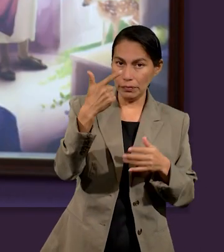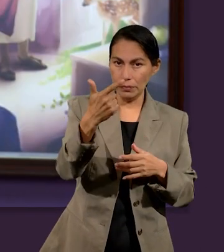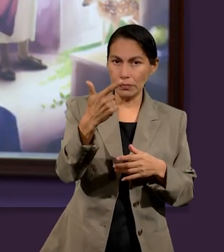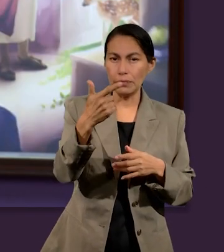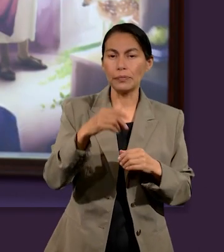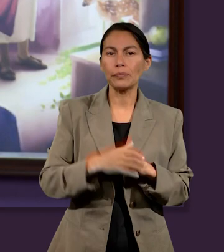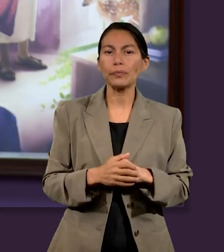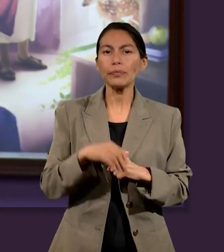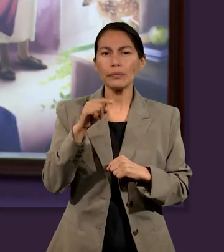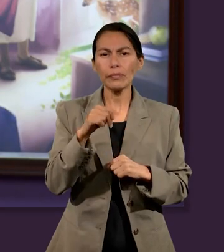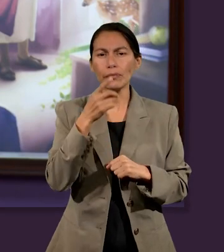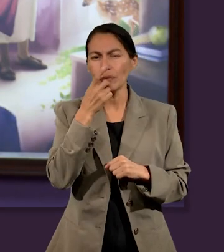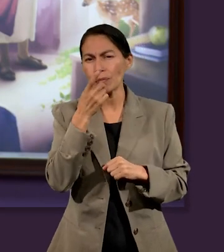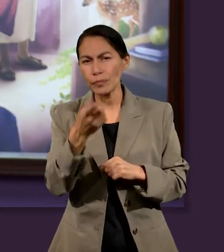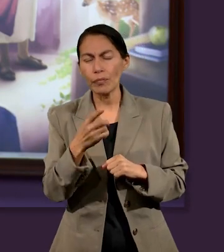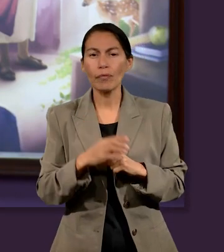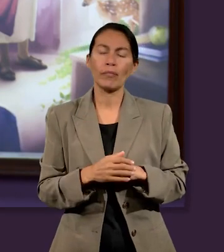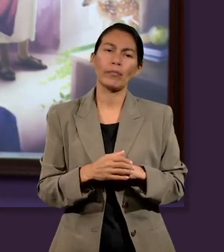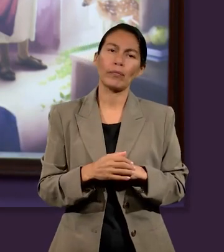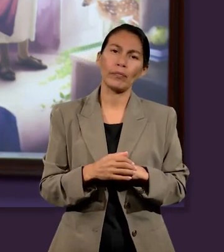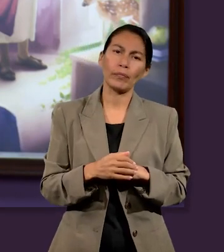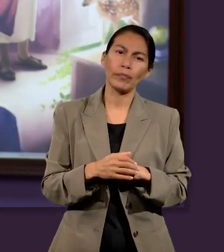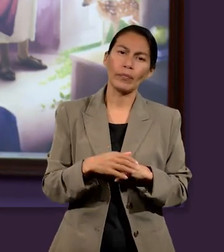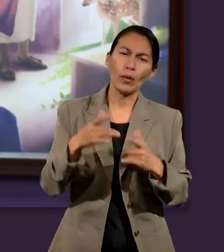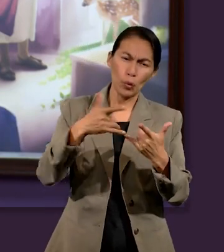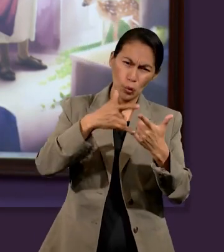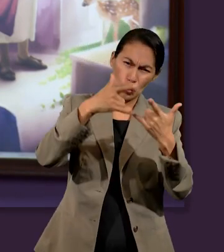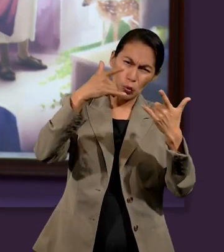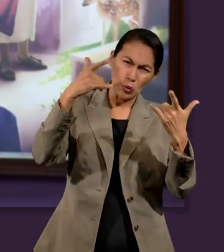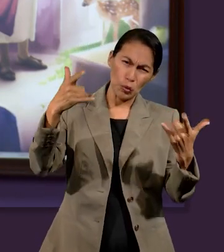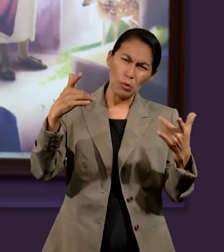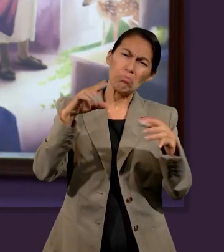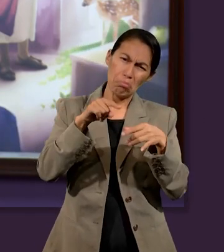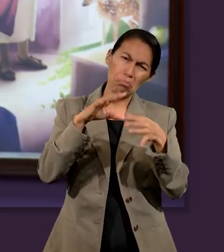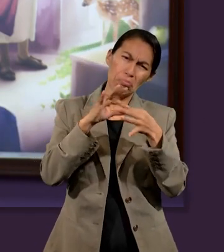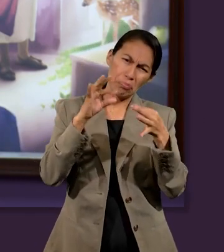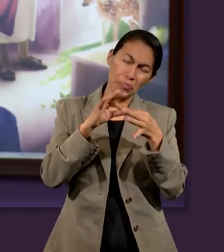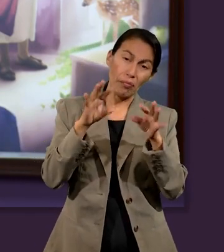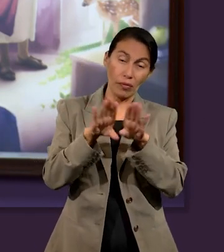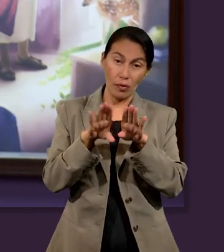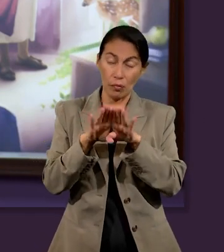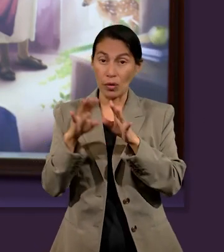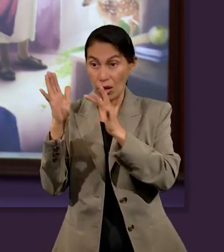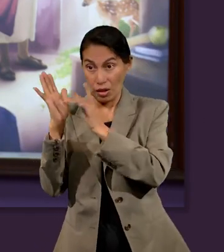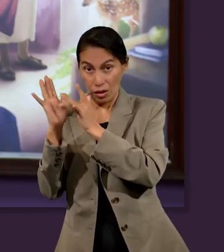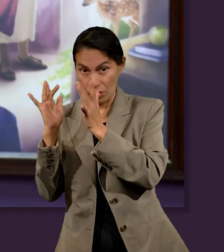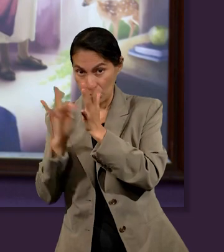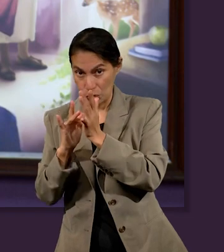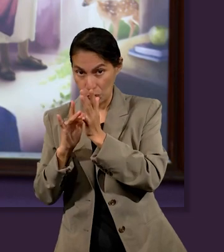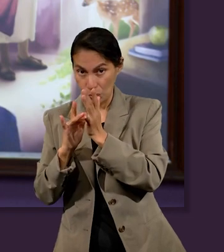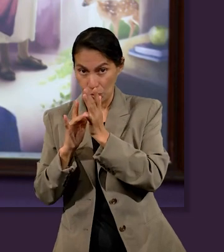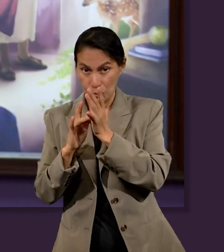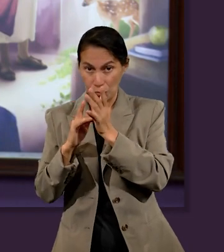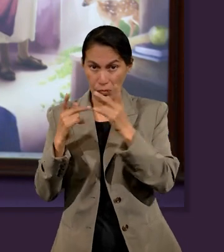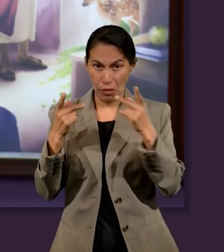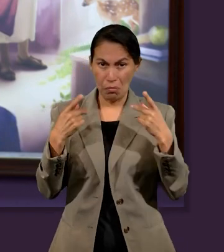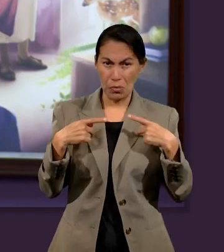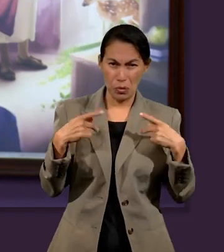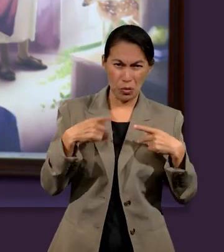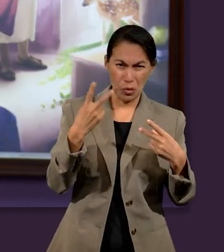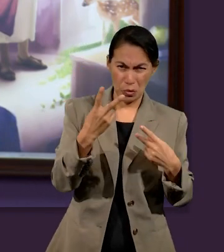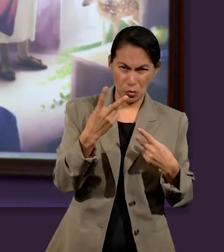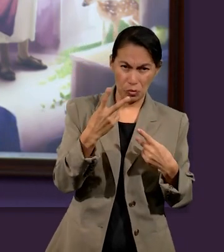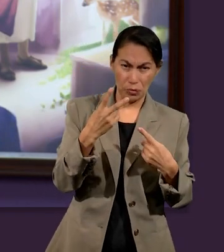en el capítulo 7 de Mateo, se nos plantea precisamente esta idea a través de una parábola de Jesús,